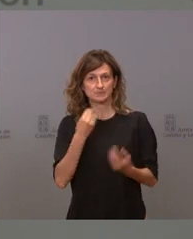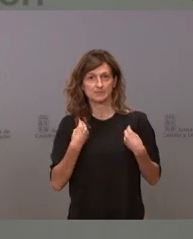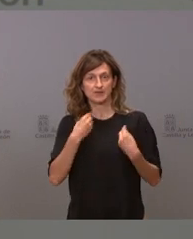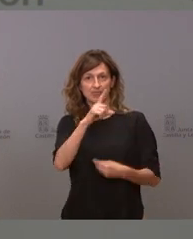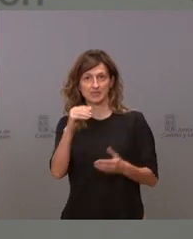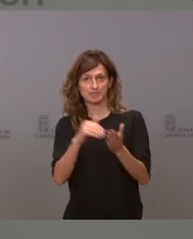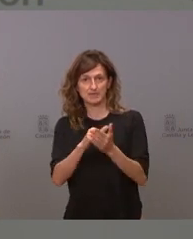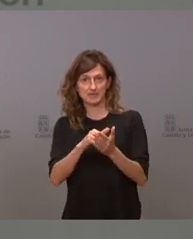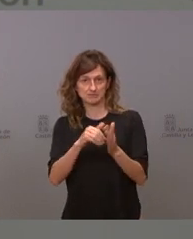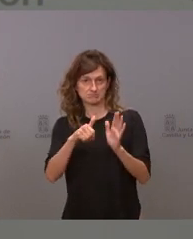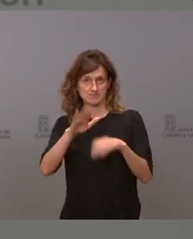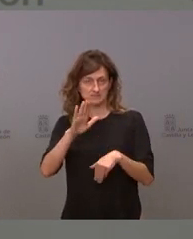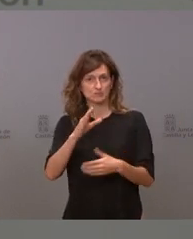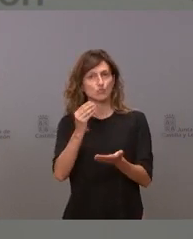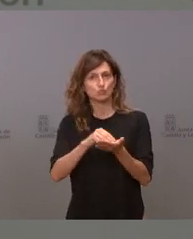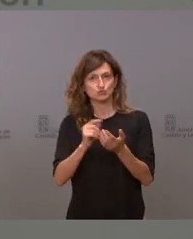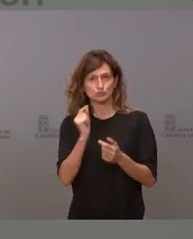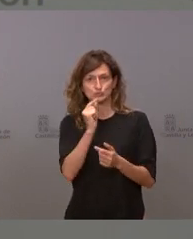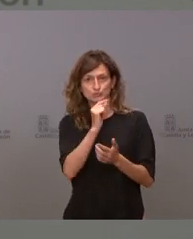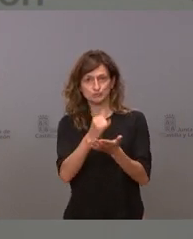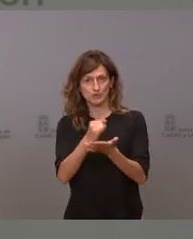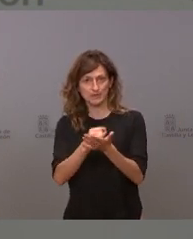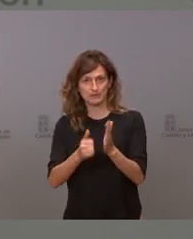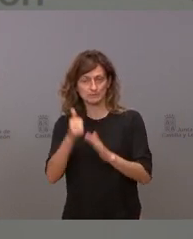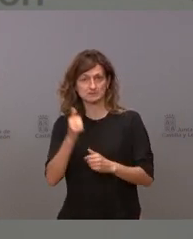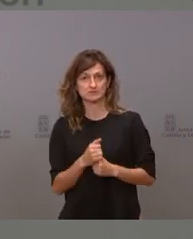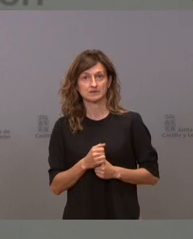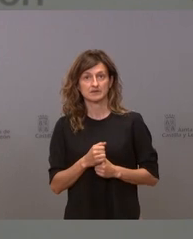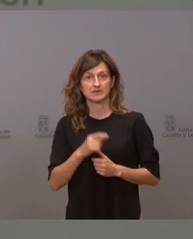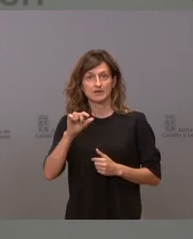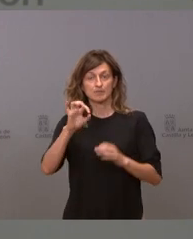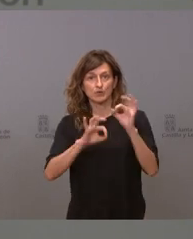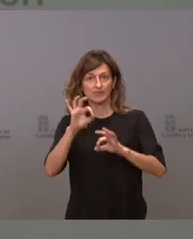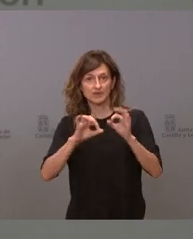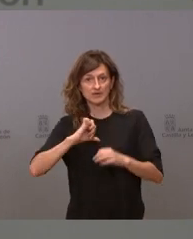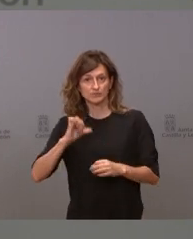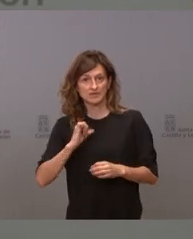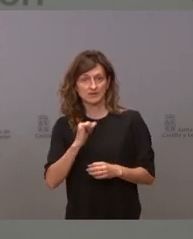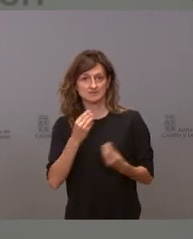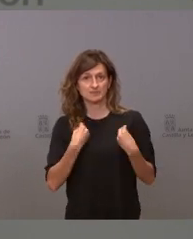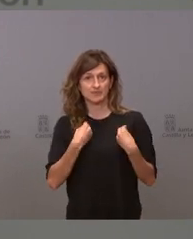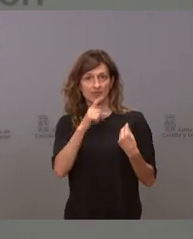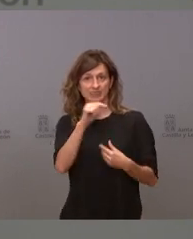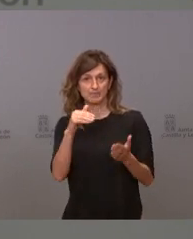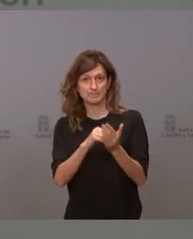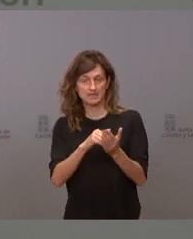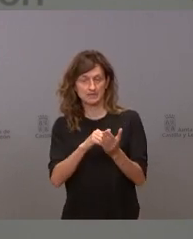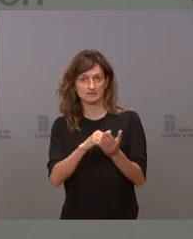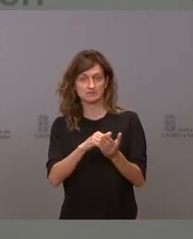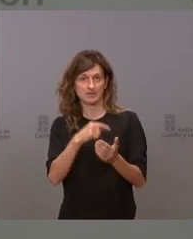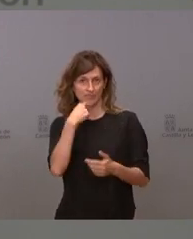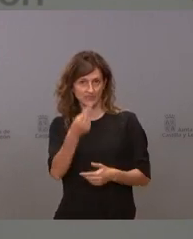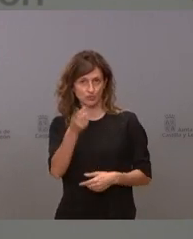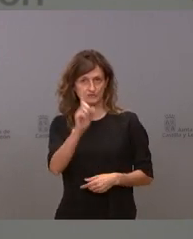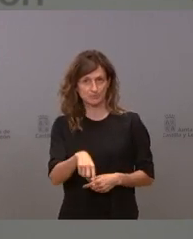media estamos realizando muchos test nuestras tasas de hospitalización por 100.000 habitantes he de decirlo también para que